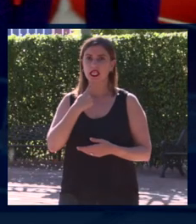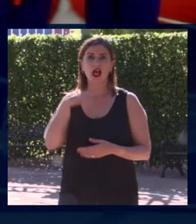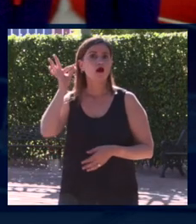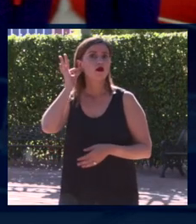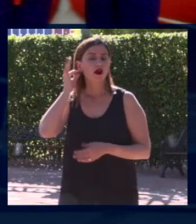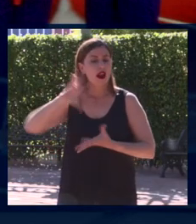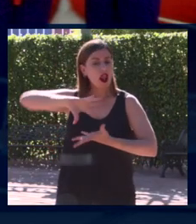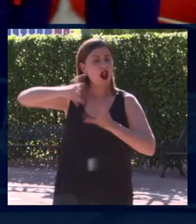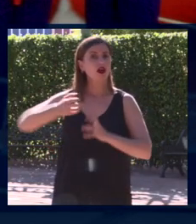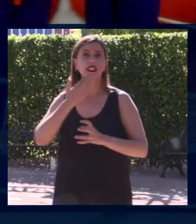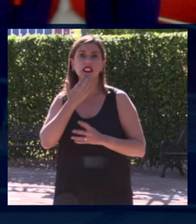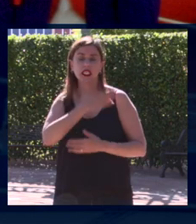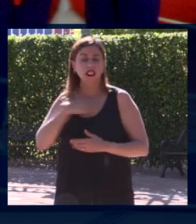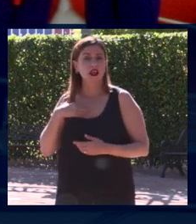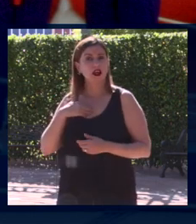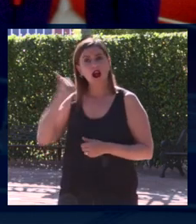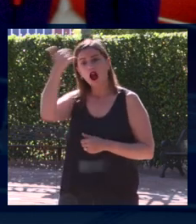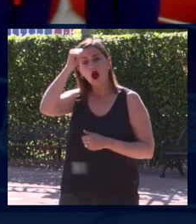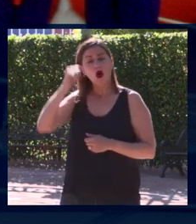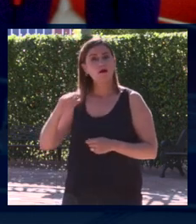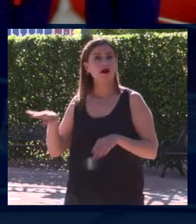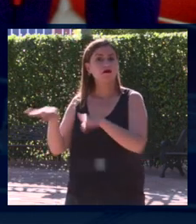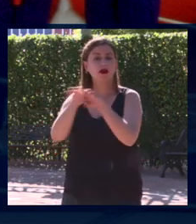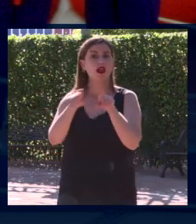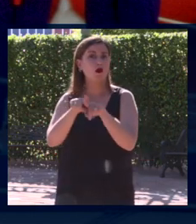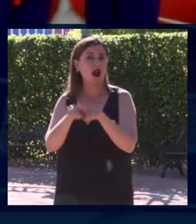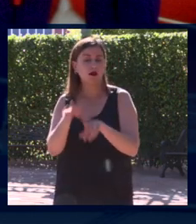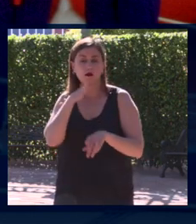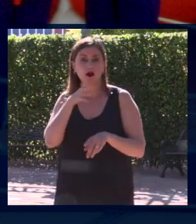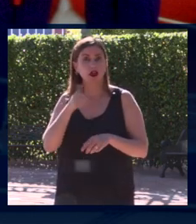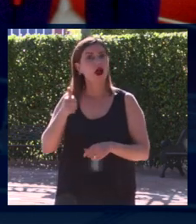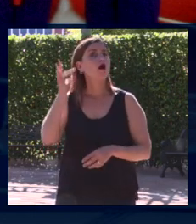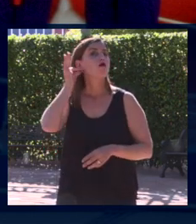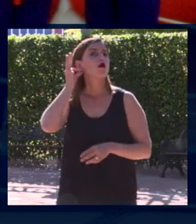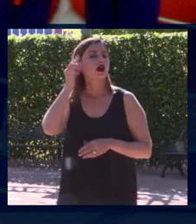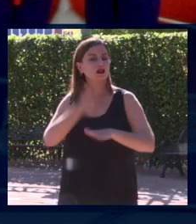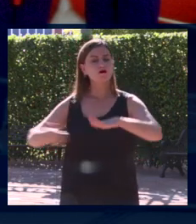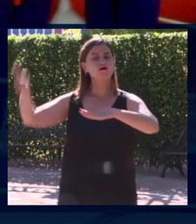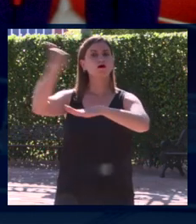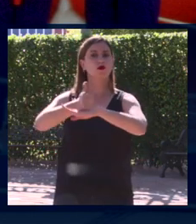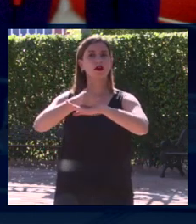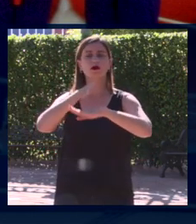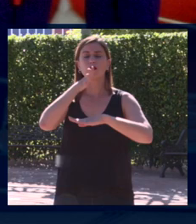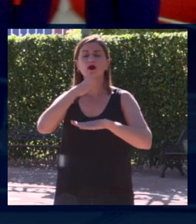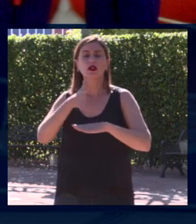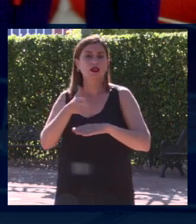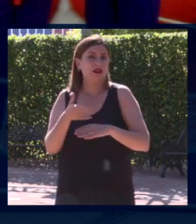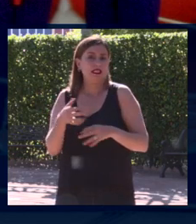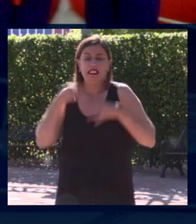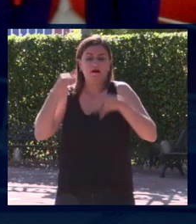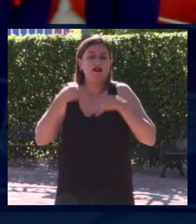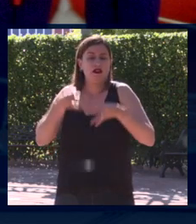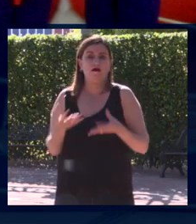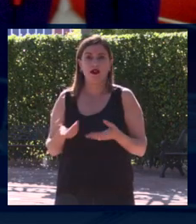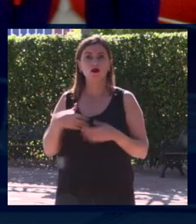mujeres están locas si pretenden ser iguales que los hombres son bastante superiores y siempre lo han sido cualquier cosa